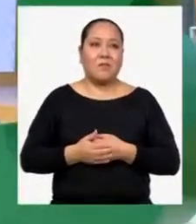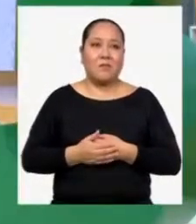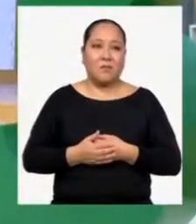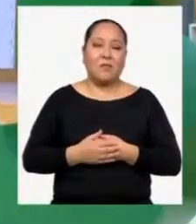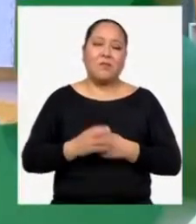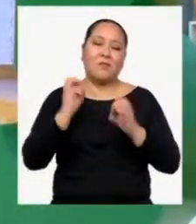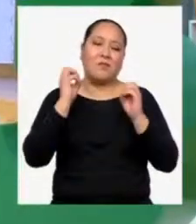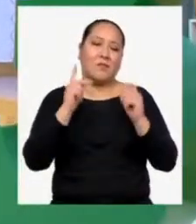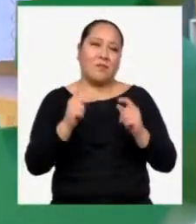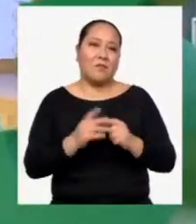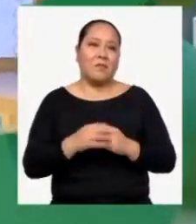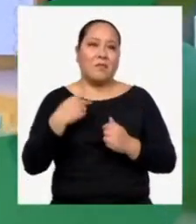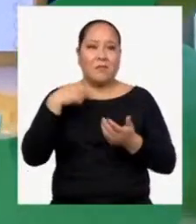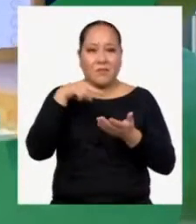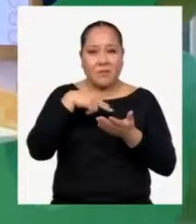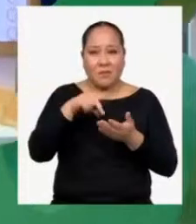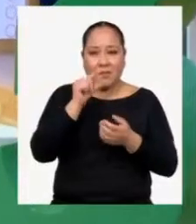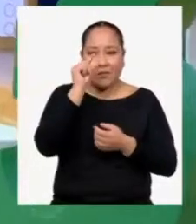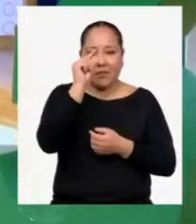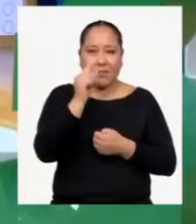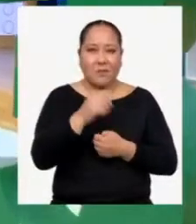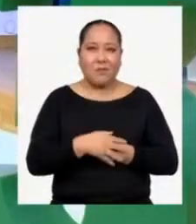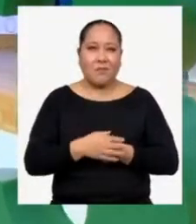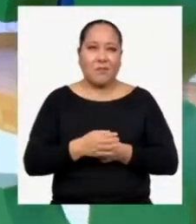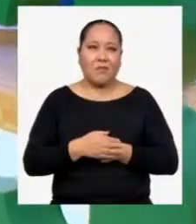Está bien, bailaré un poquito